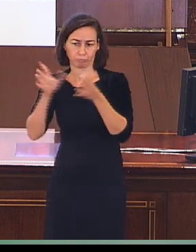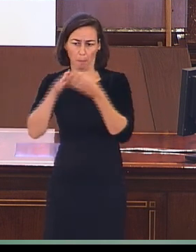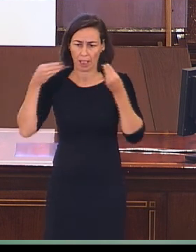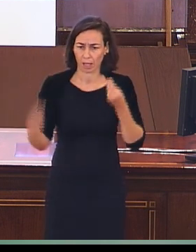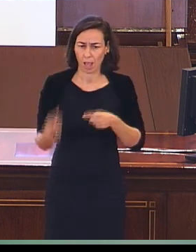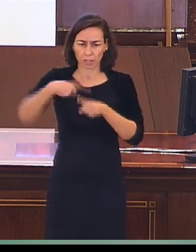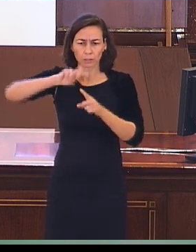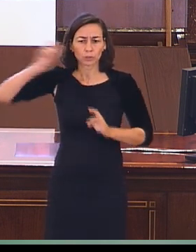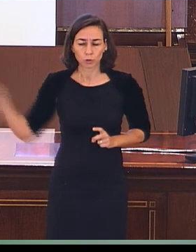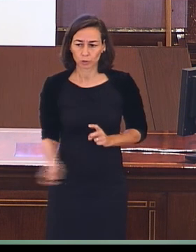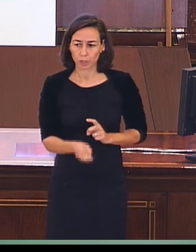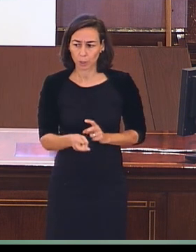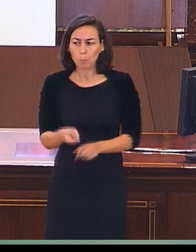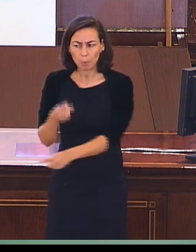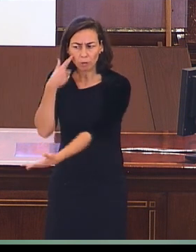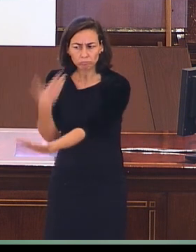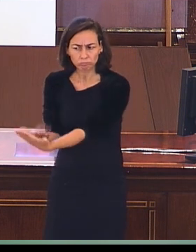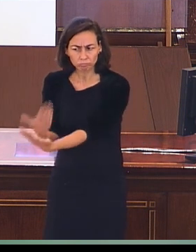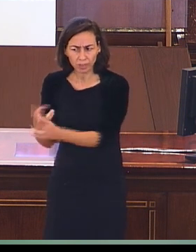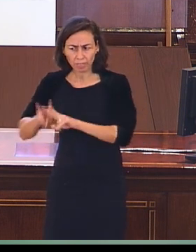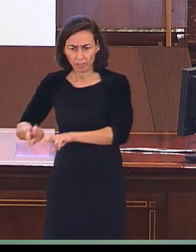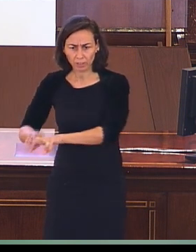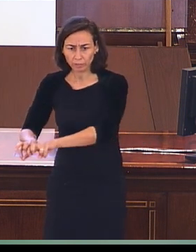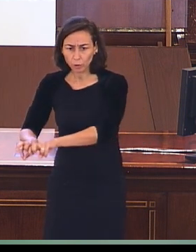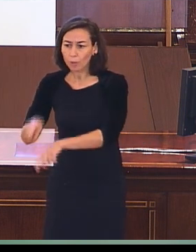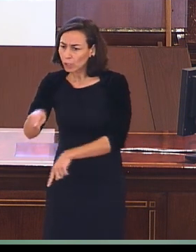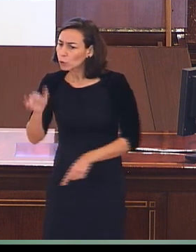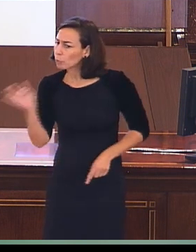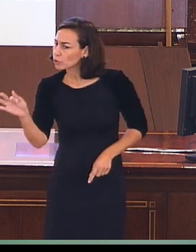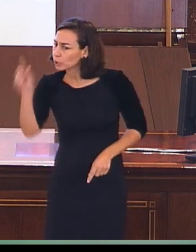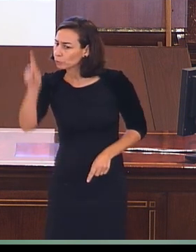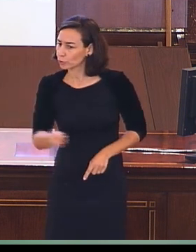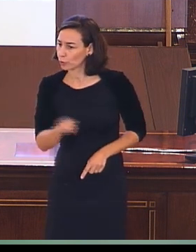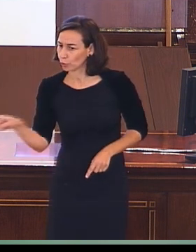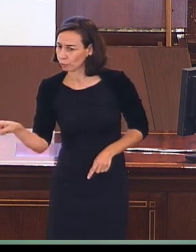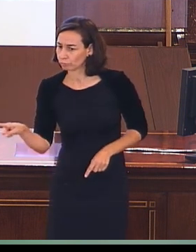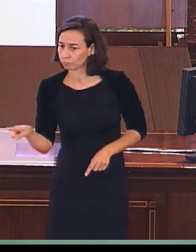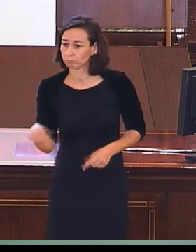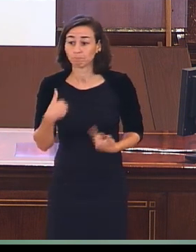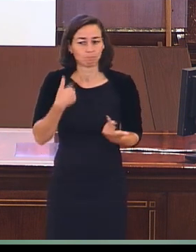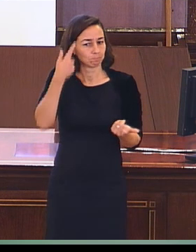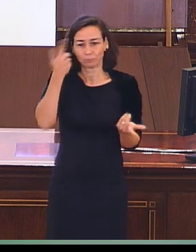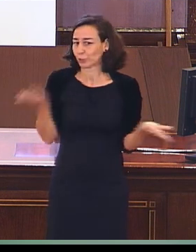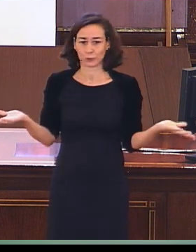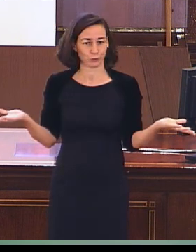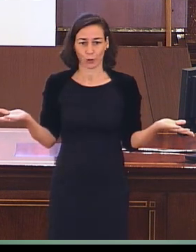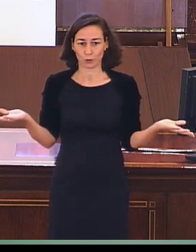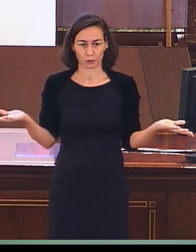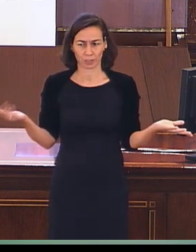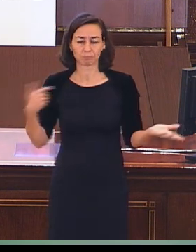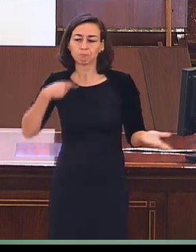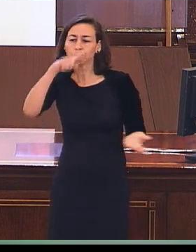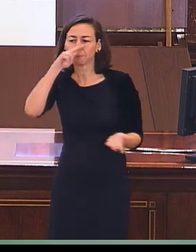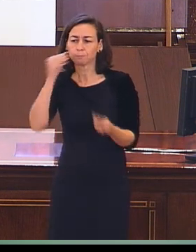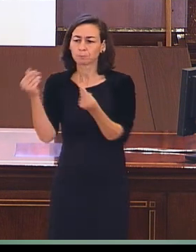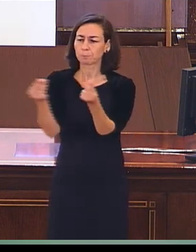pero ¿hay alguna evidencia científica de que eso sea positivo? Yo no lo sé. Tengo la intuición de que,